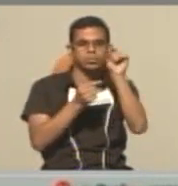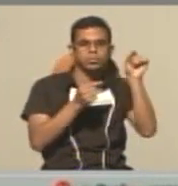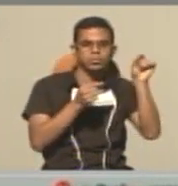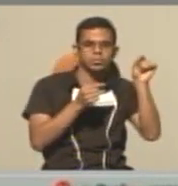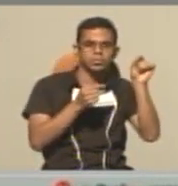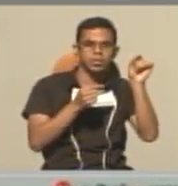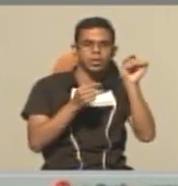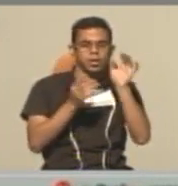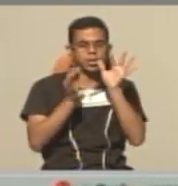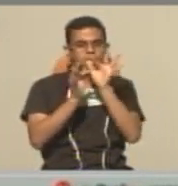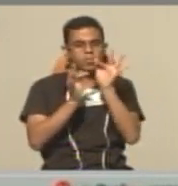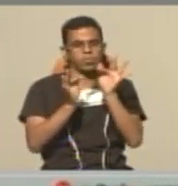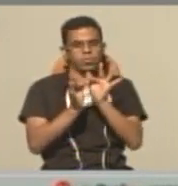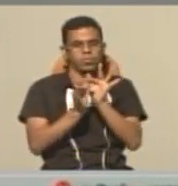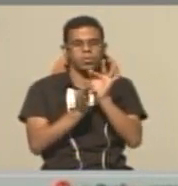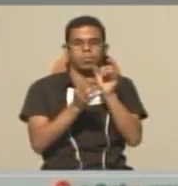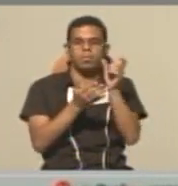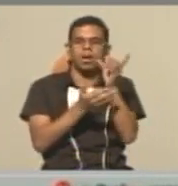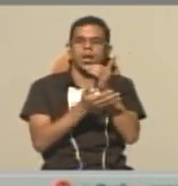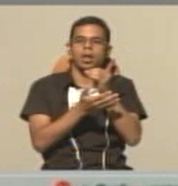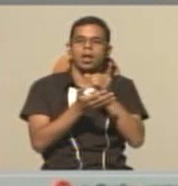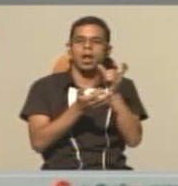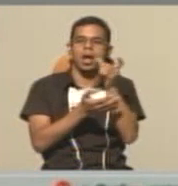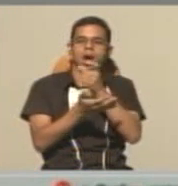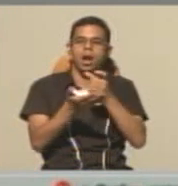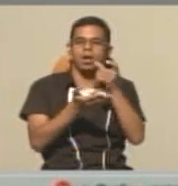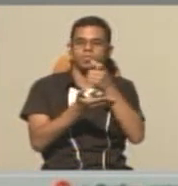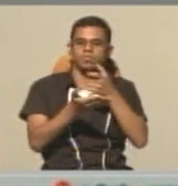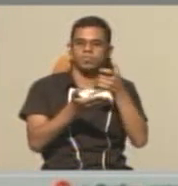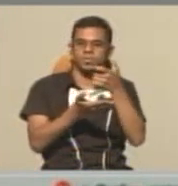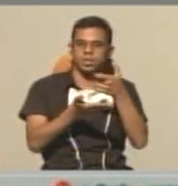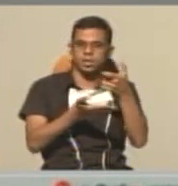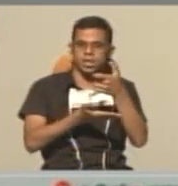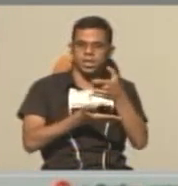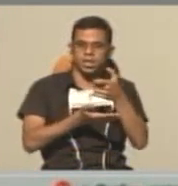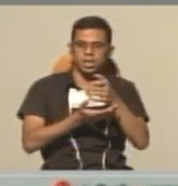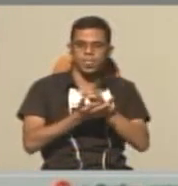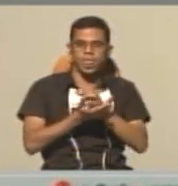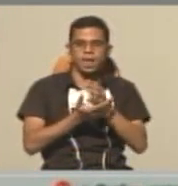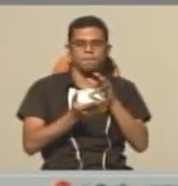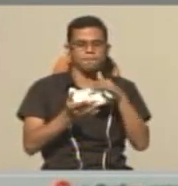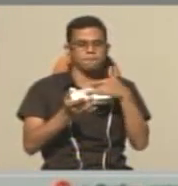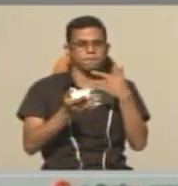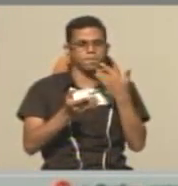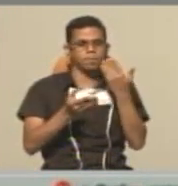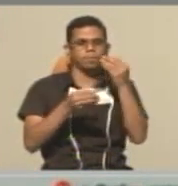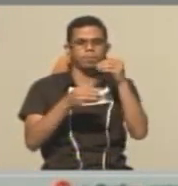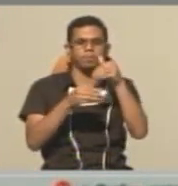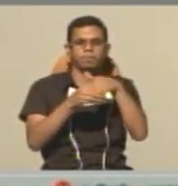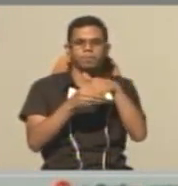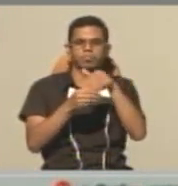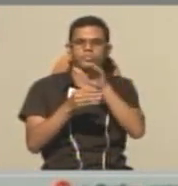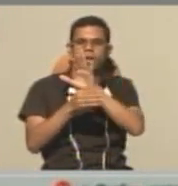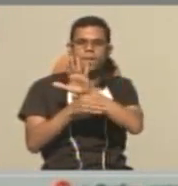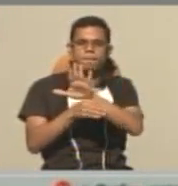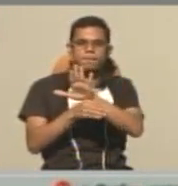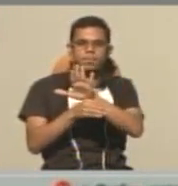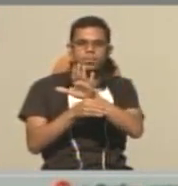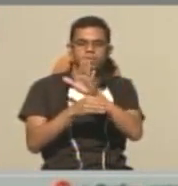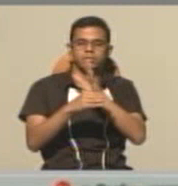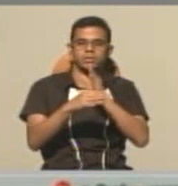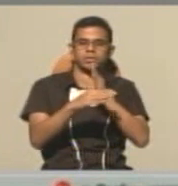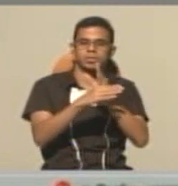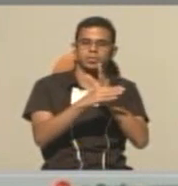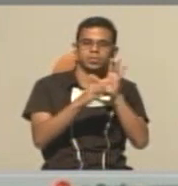de manera gráfica nos ilustran las opciones de reproducción, pausa, detener,